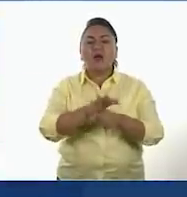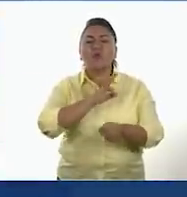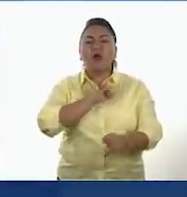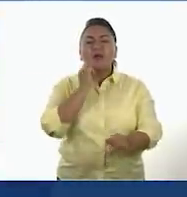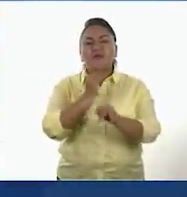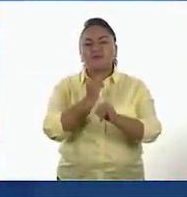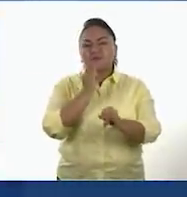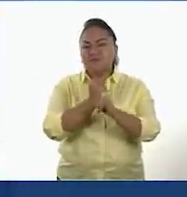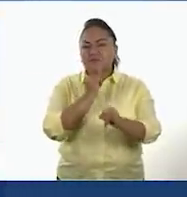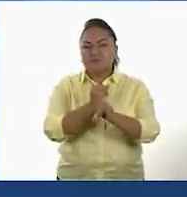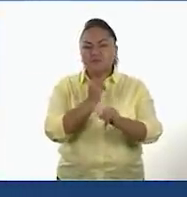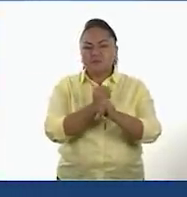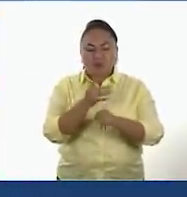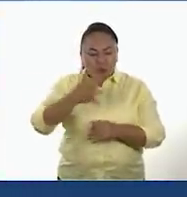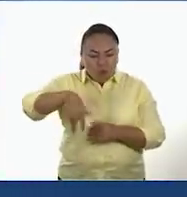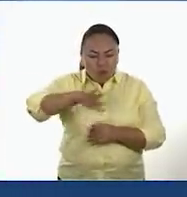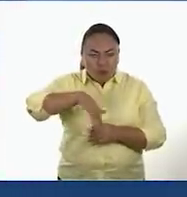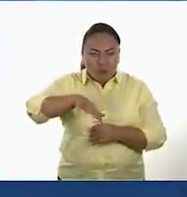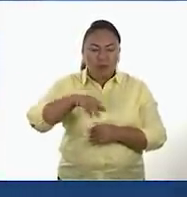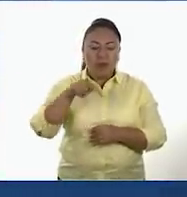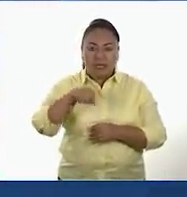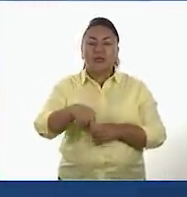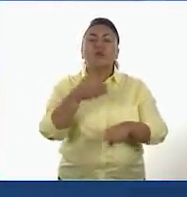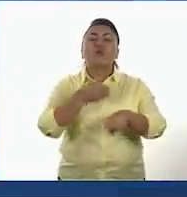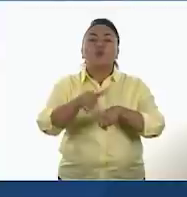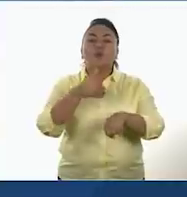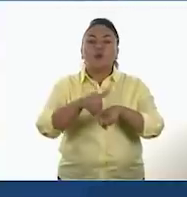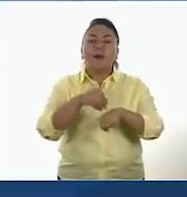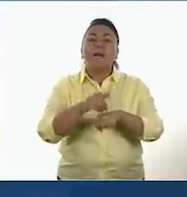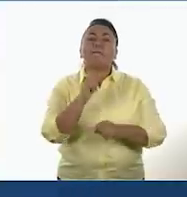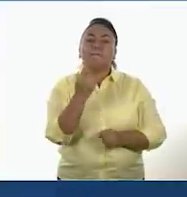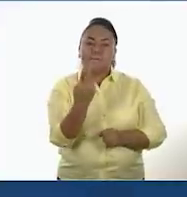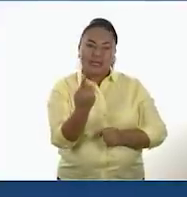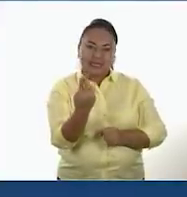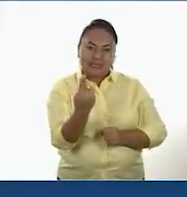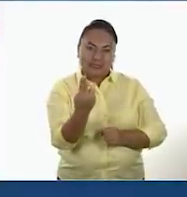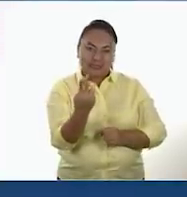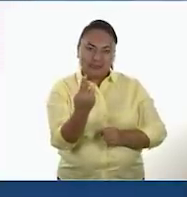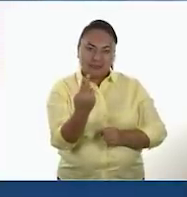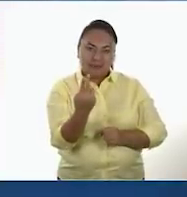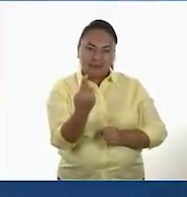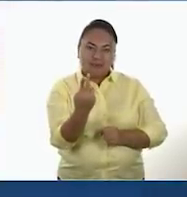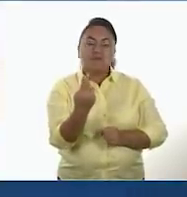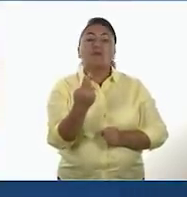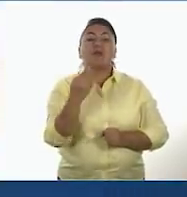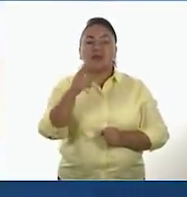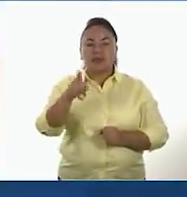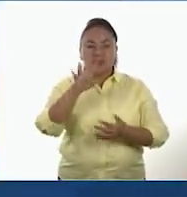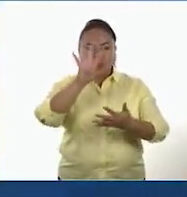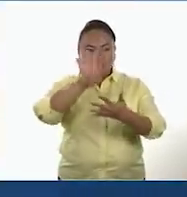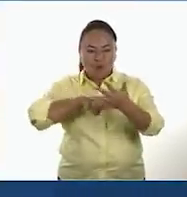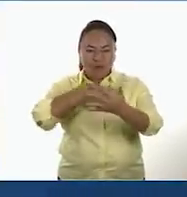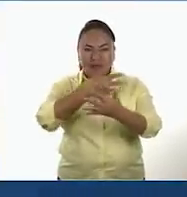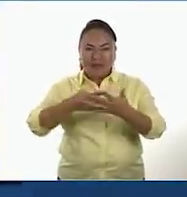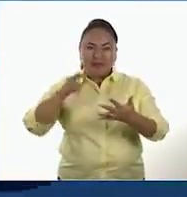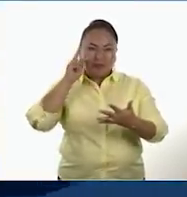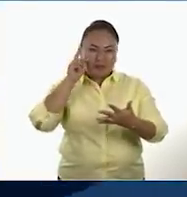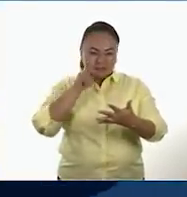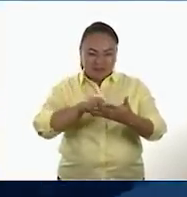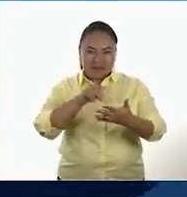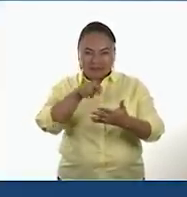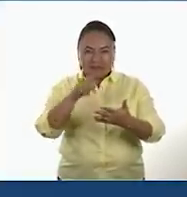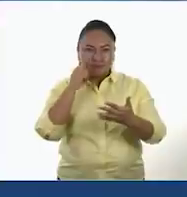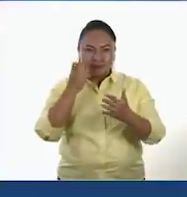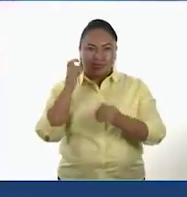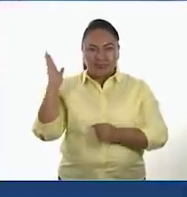por internet. Y aquí está la página 25. Y el cuadro que van a realizar ustedes en casa, para que lo